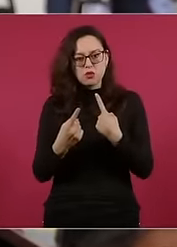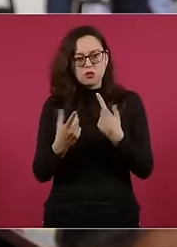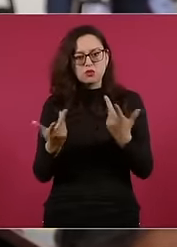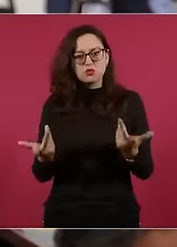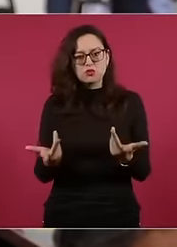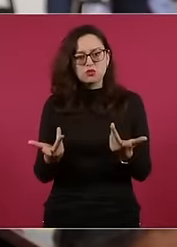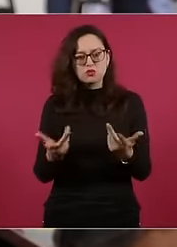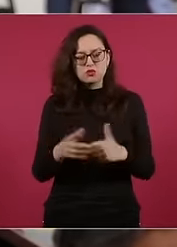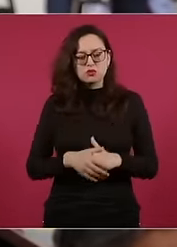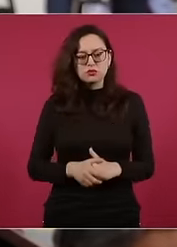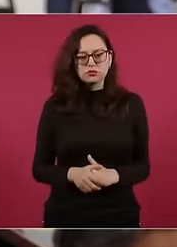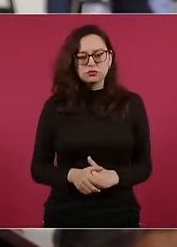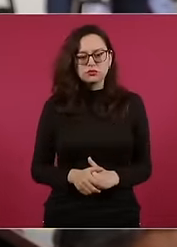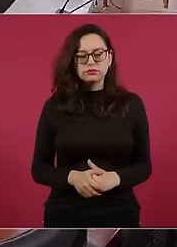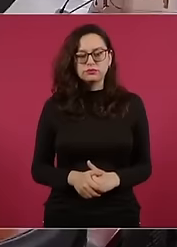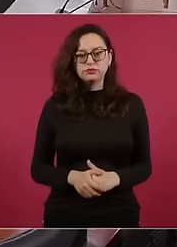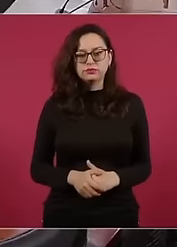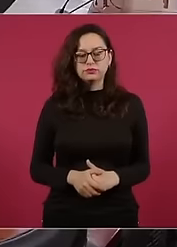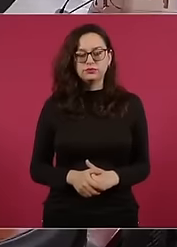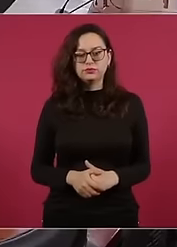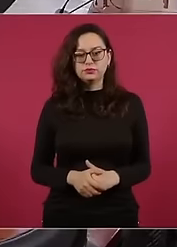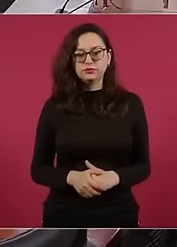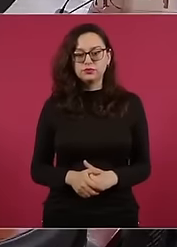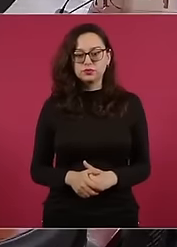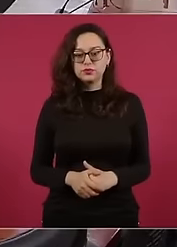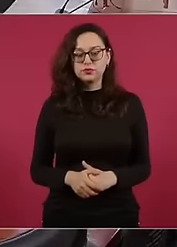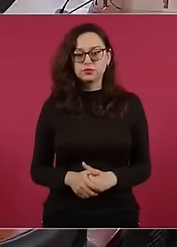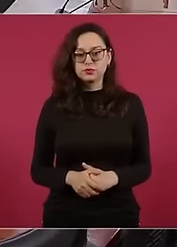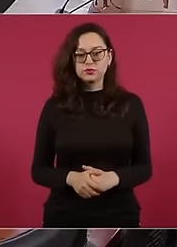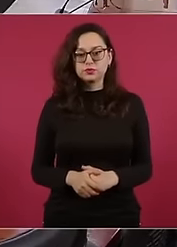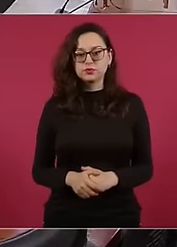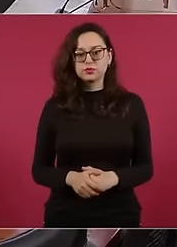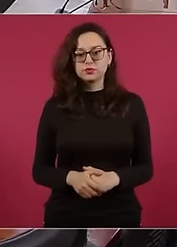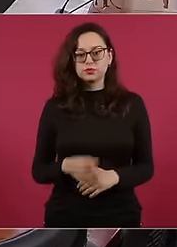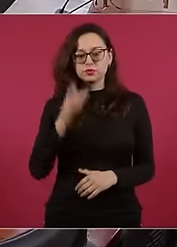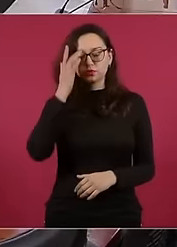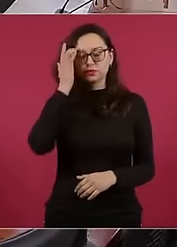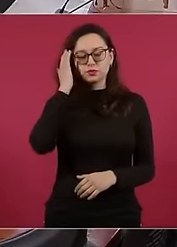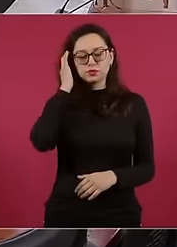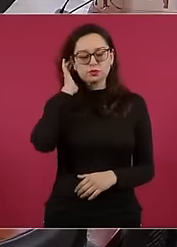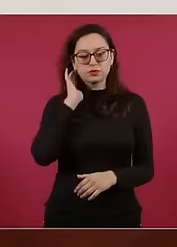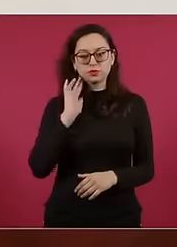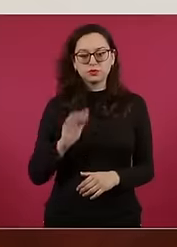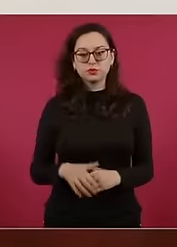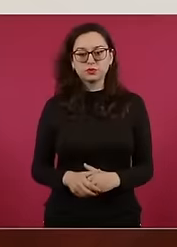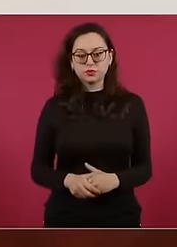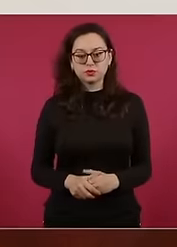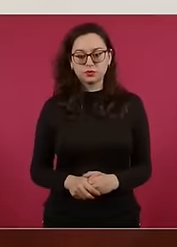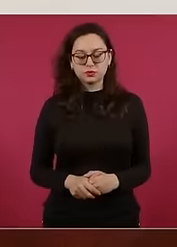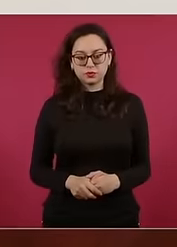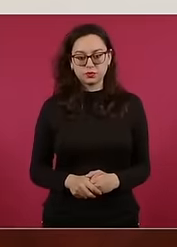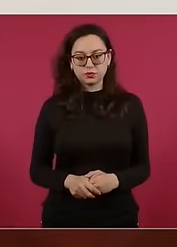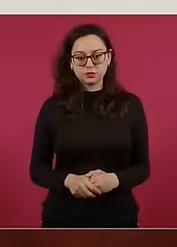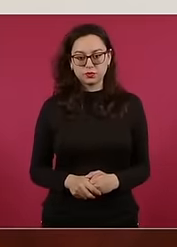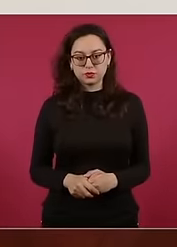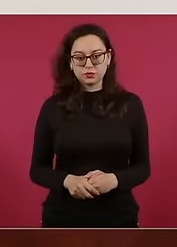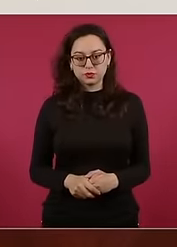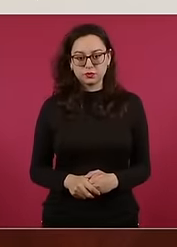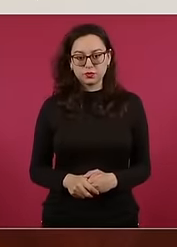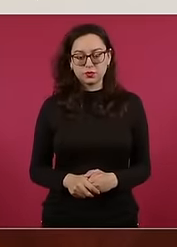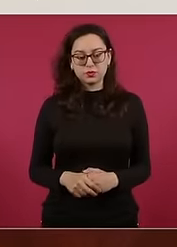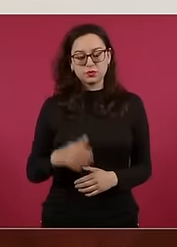del conflicto que se ve en Venezuela. Gracias. Bueno, en primer lugar, se llevó a cabo esta